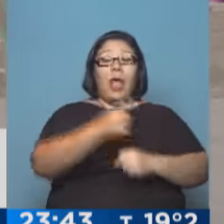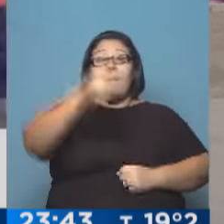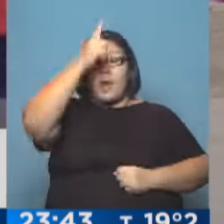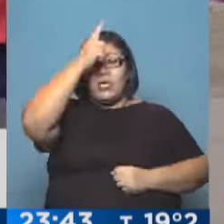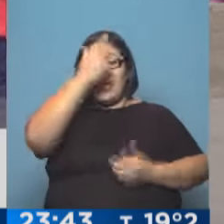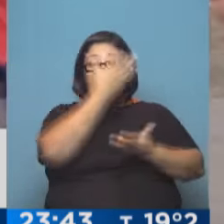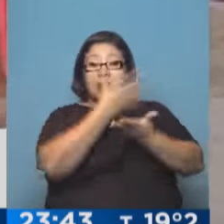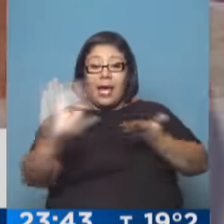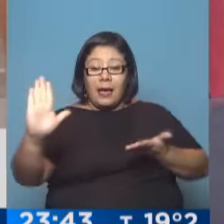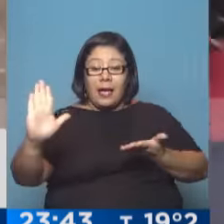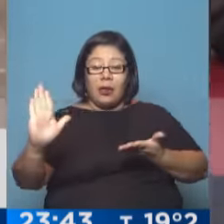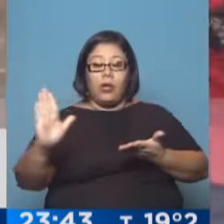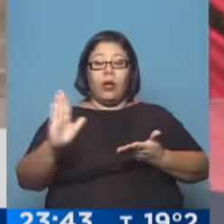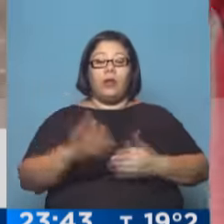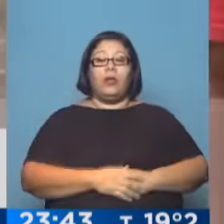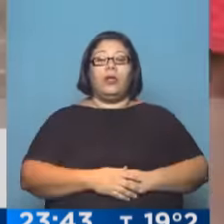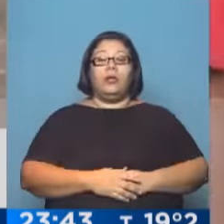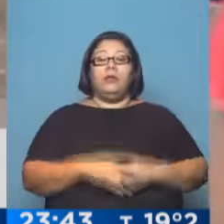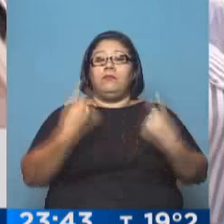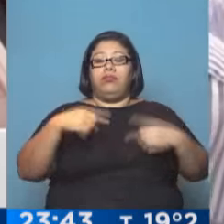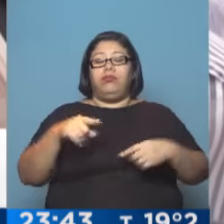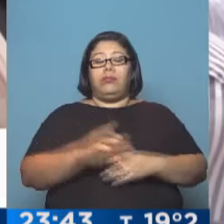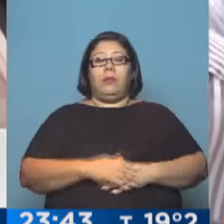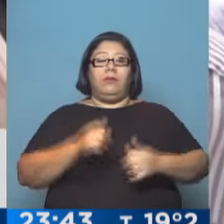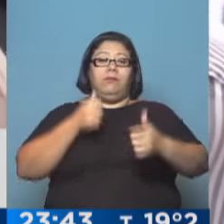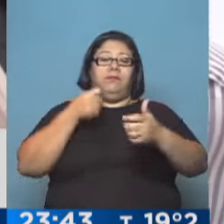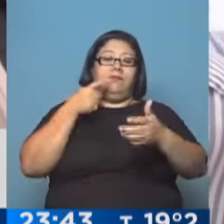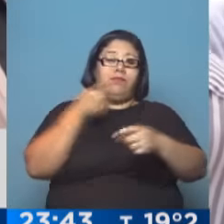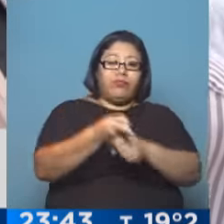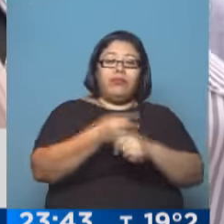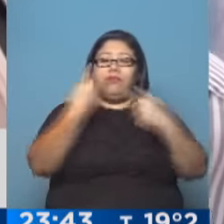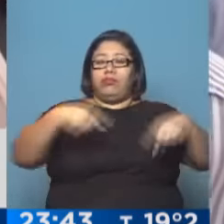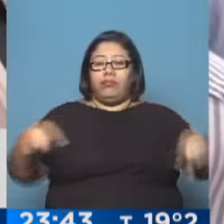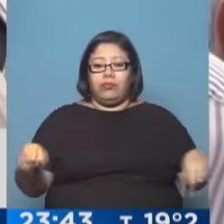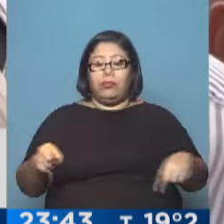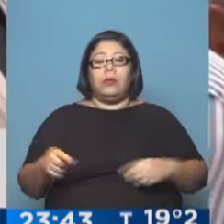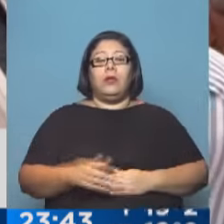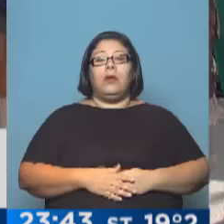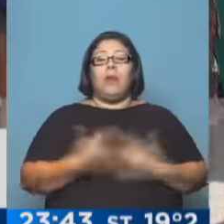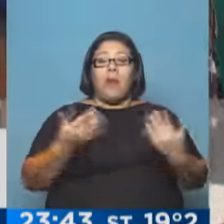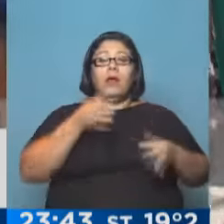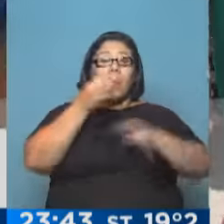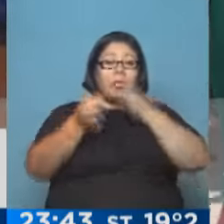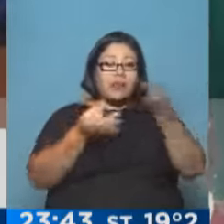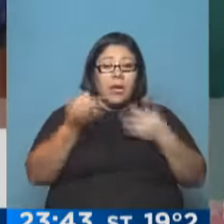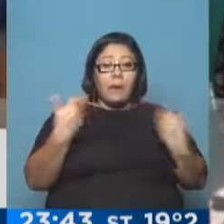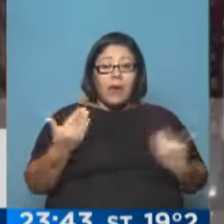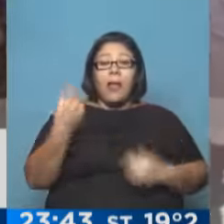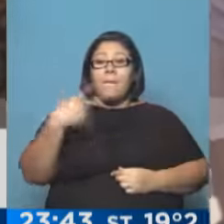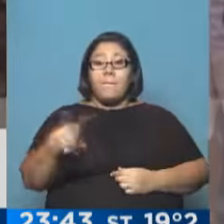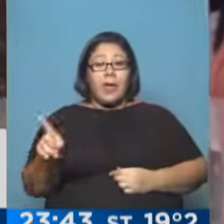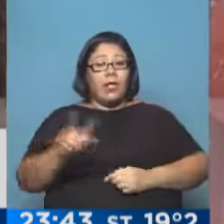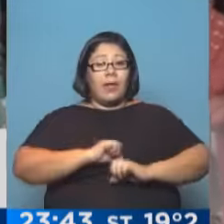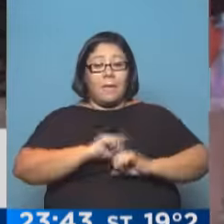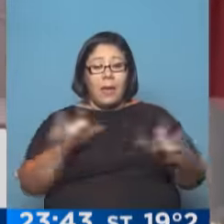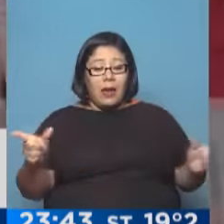desalojarlos, de manifestar y todos los atropellos que se vienen cometiendo, que los manifiestan y pueden hablar con cualquiera de ellos, me parece que está por encima de una simple